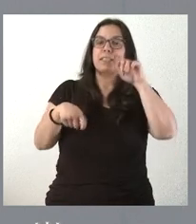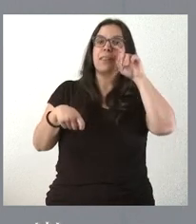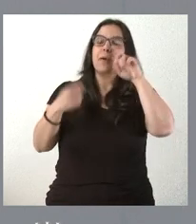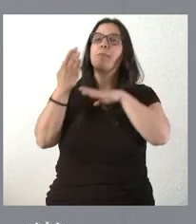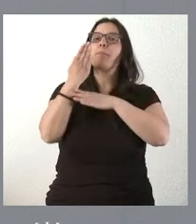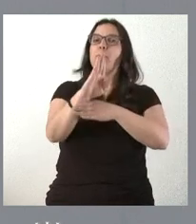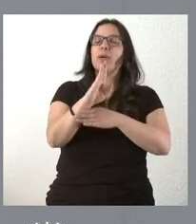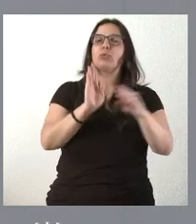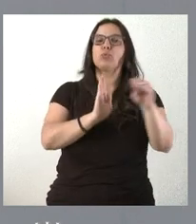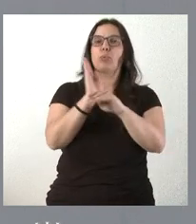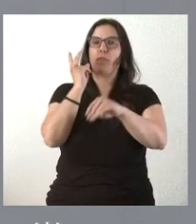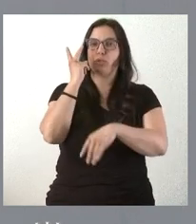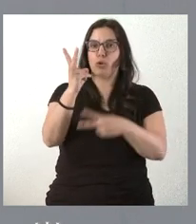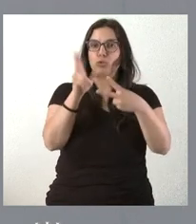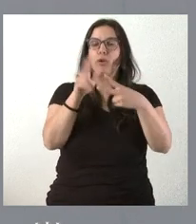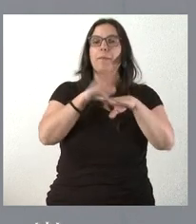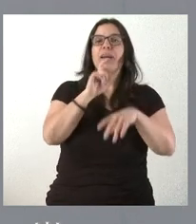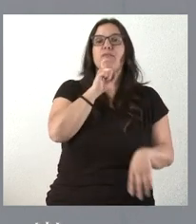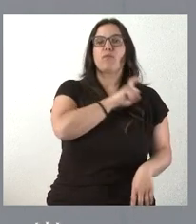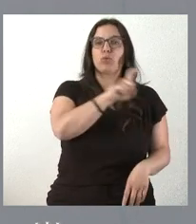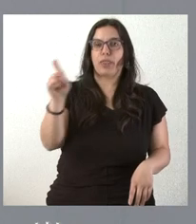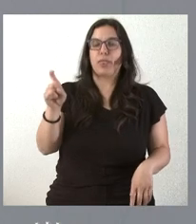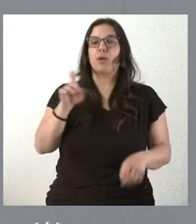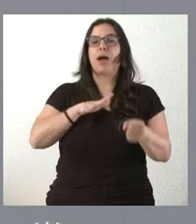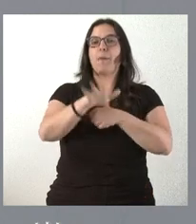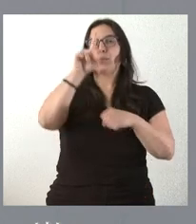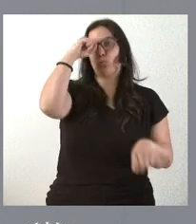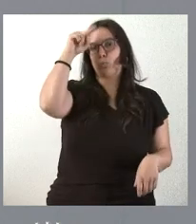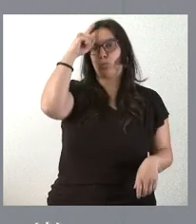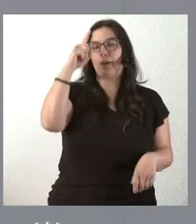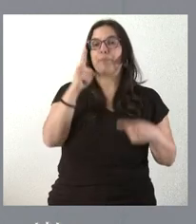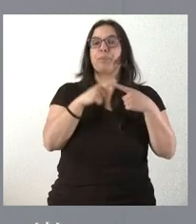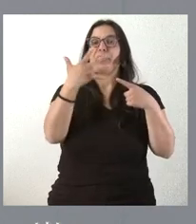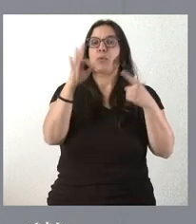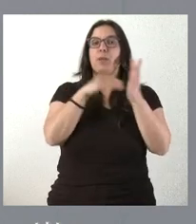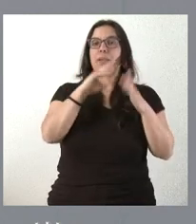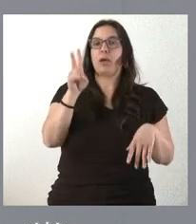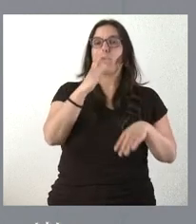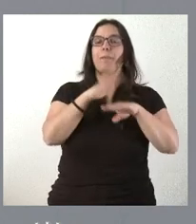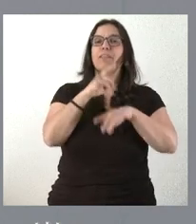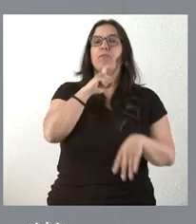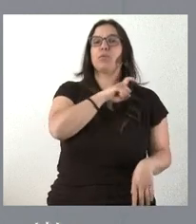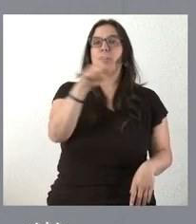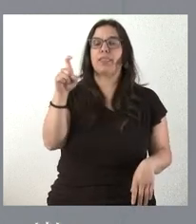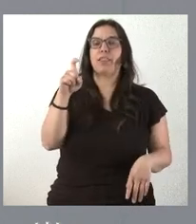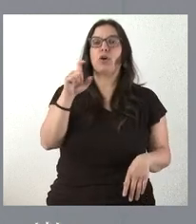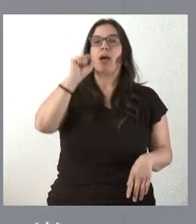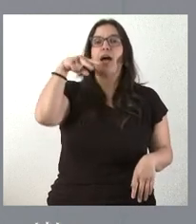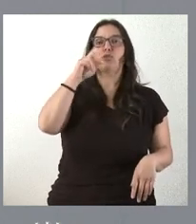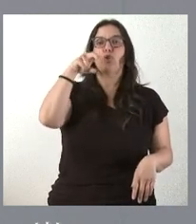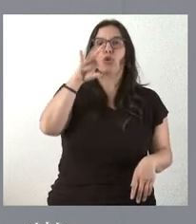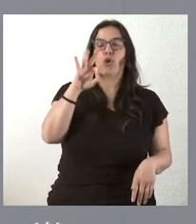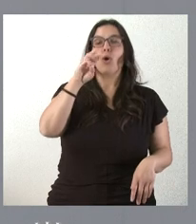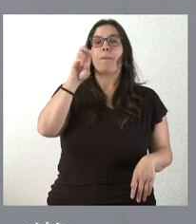dos subvenciones a dos fundaciones en el ámbito cultural, 50.000 euros para la Fundación Antonio Pereira